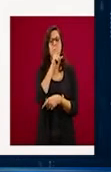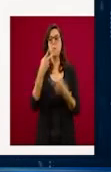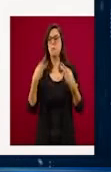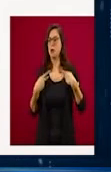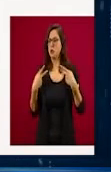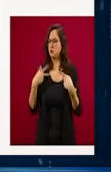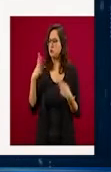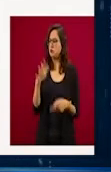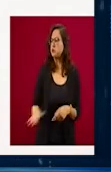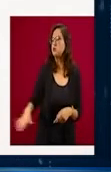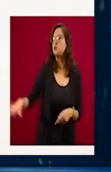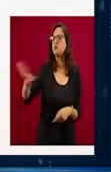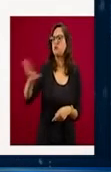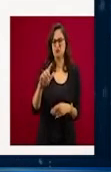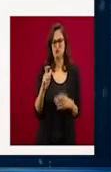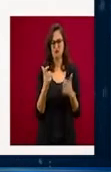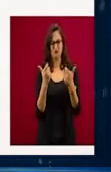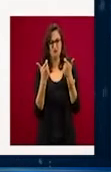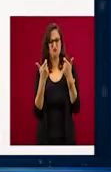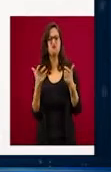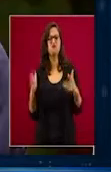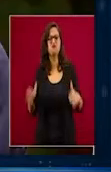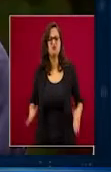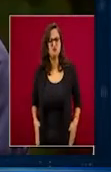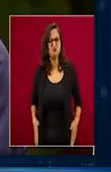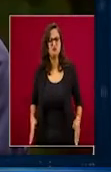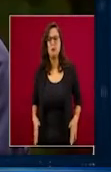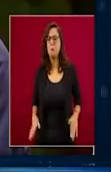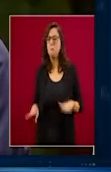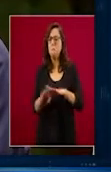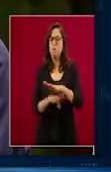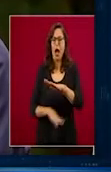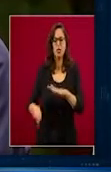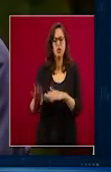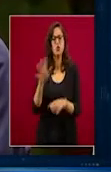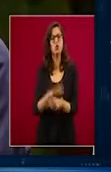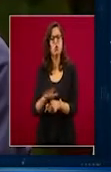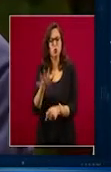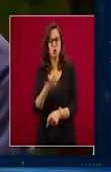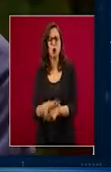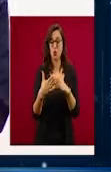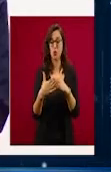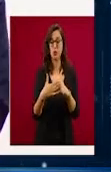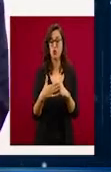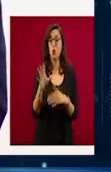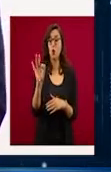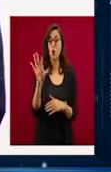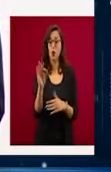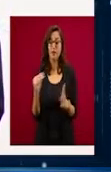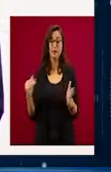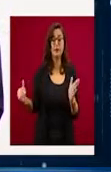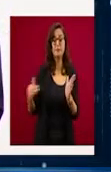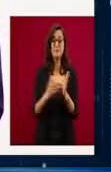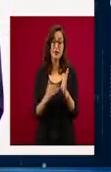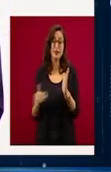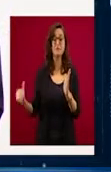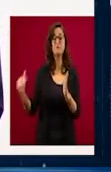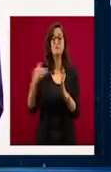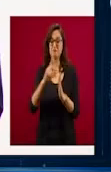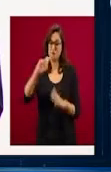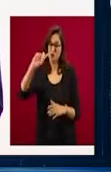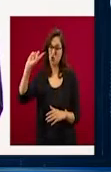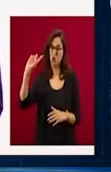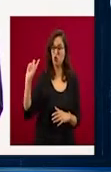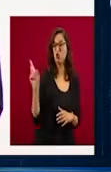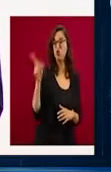presidente es que las remesas subieron, es que los paisanos están enviando más dinero de Estados Unidos a México.